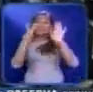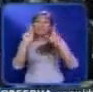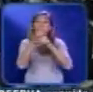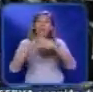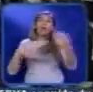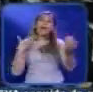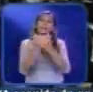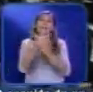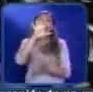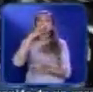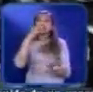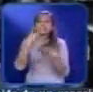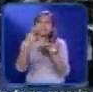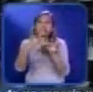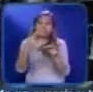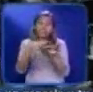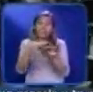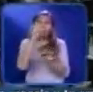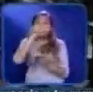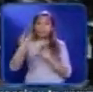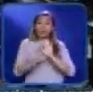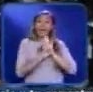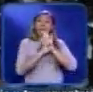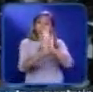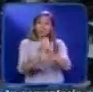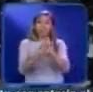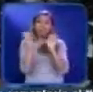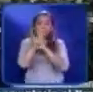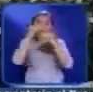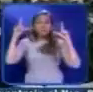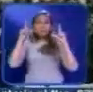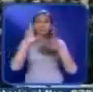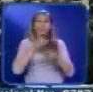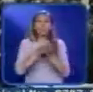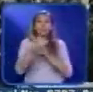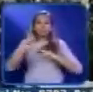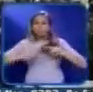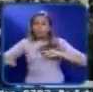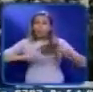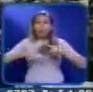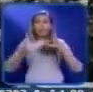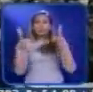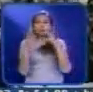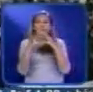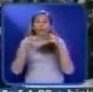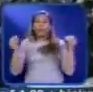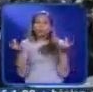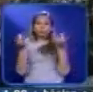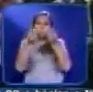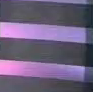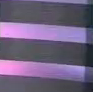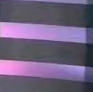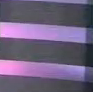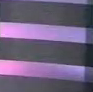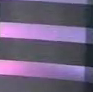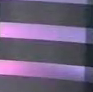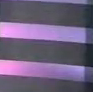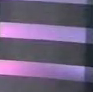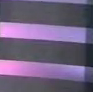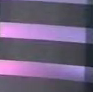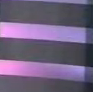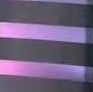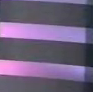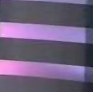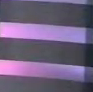representantes del Guinness World Records se sintieron sorprendidos por la coordinación de los músicos en escena Empezamos un